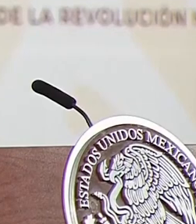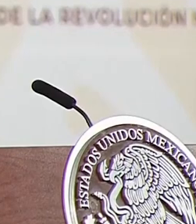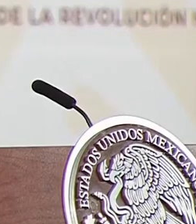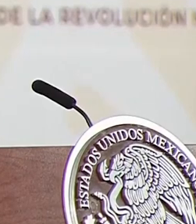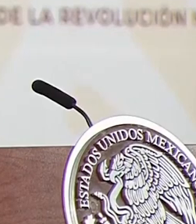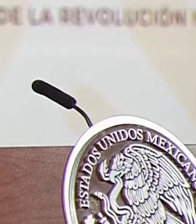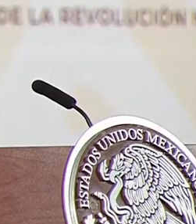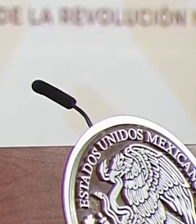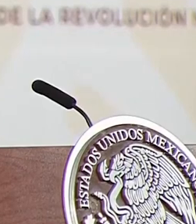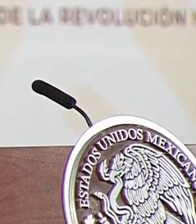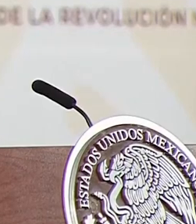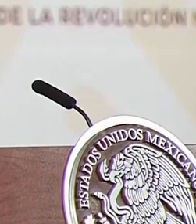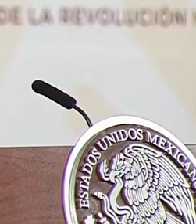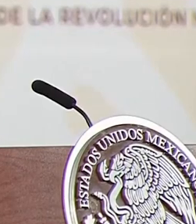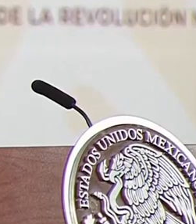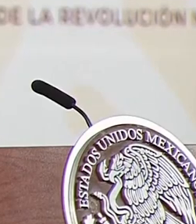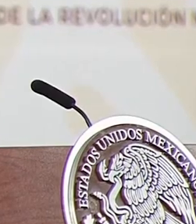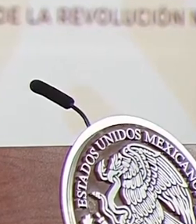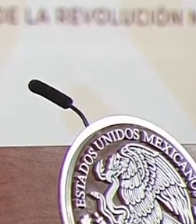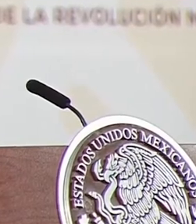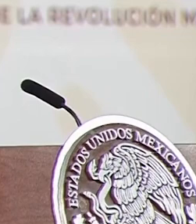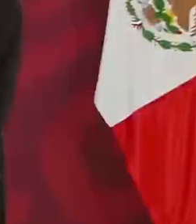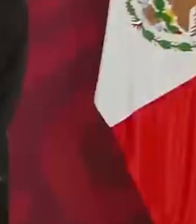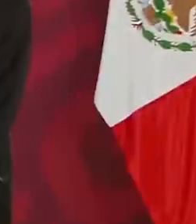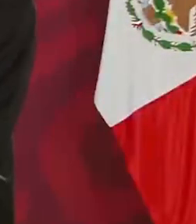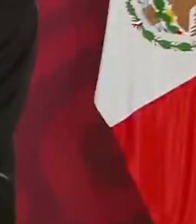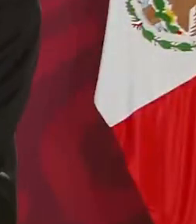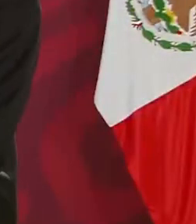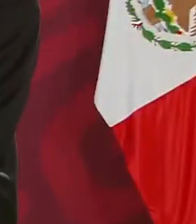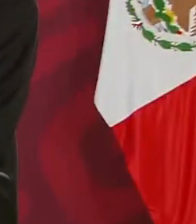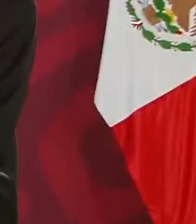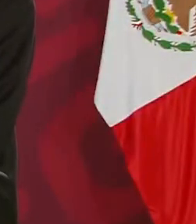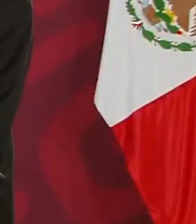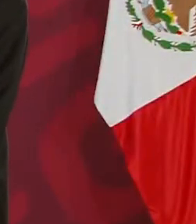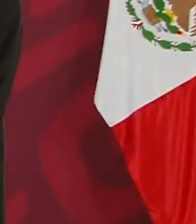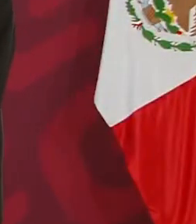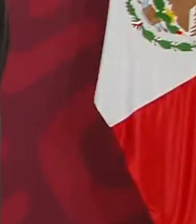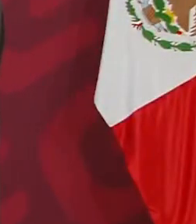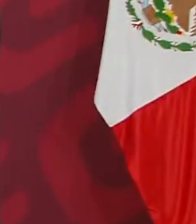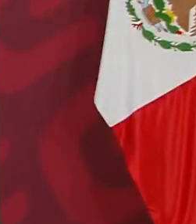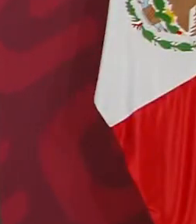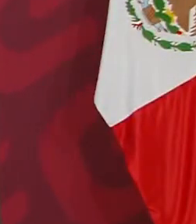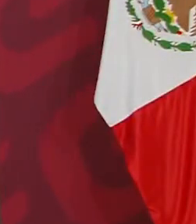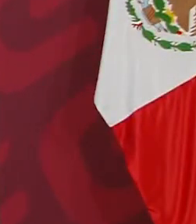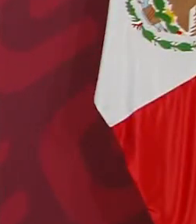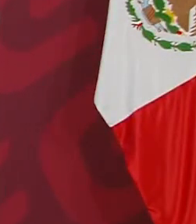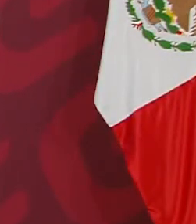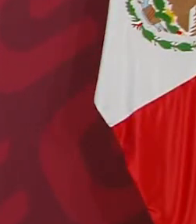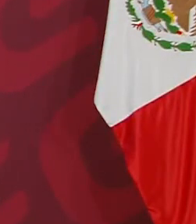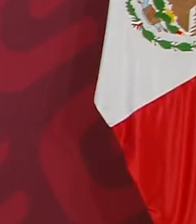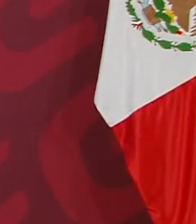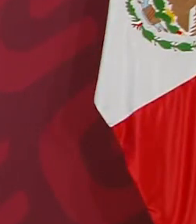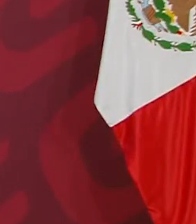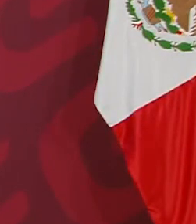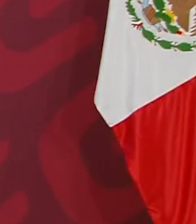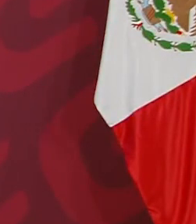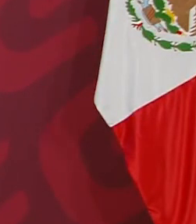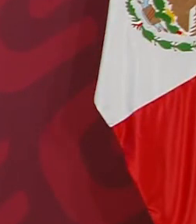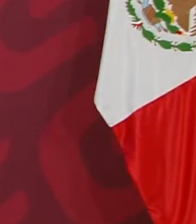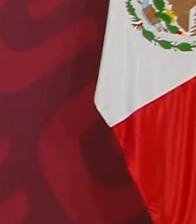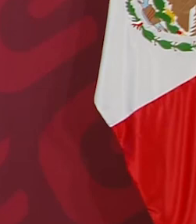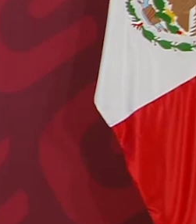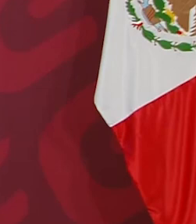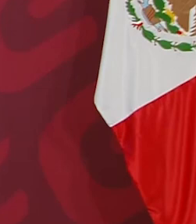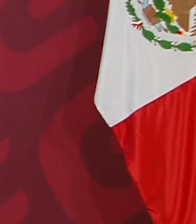ahora sí que como diría el clásico, ¿y yo por